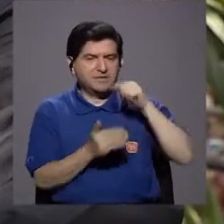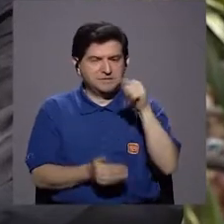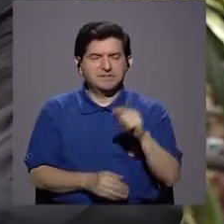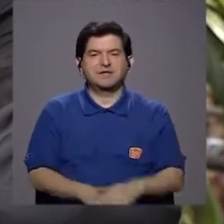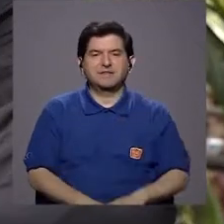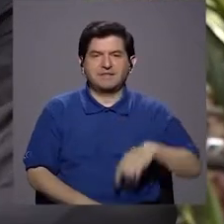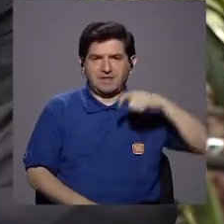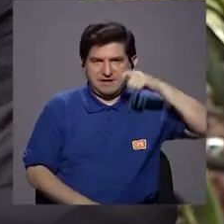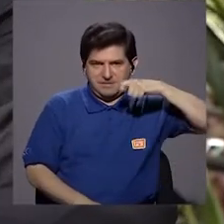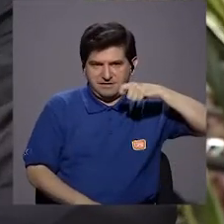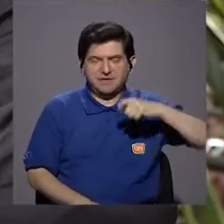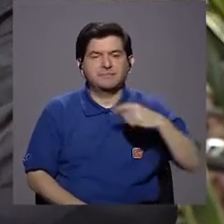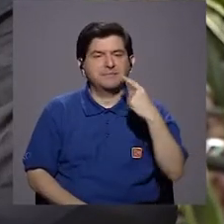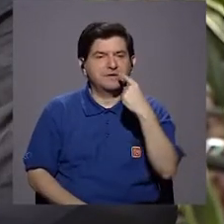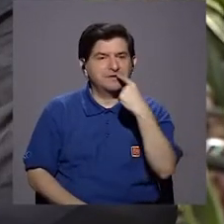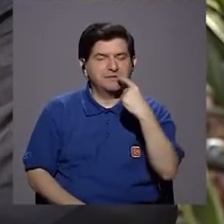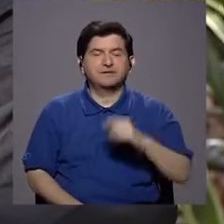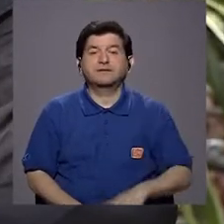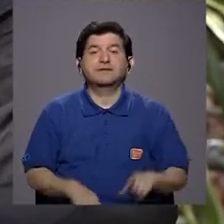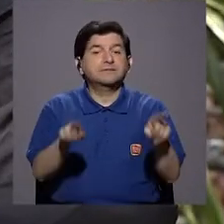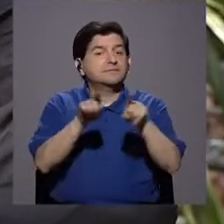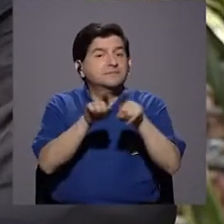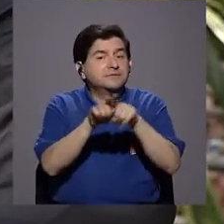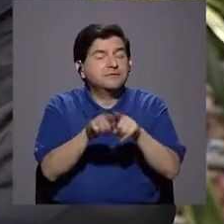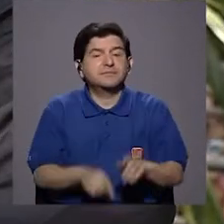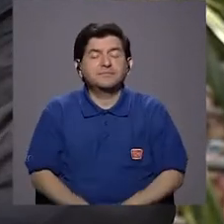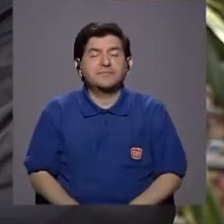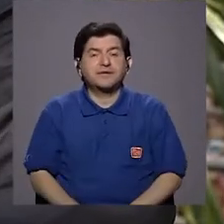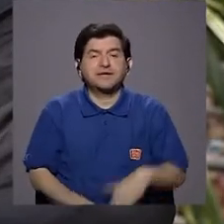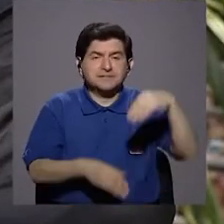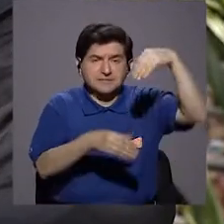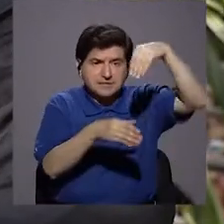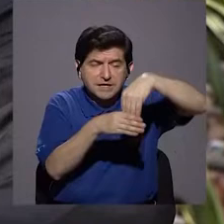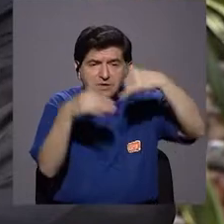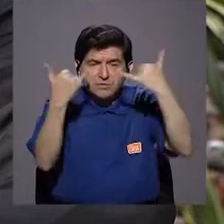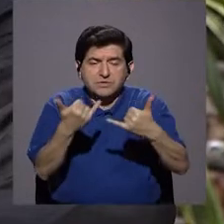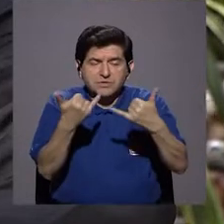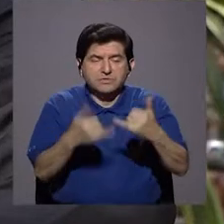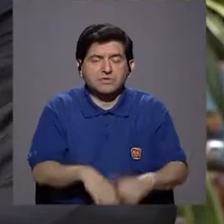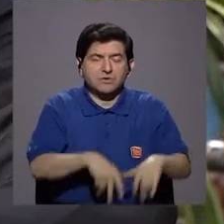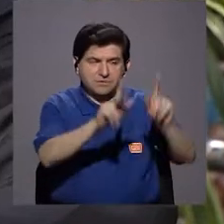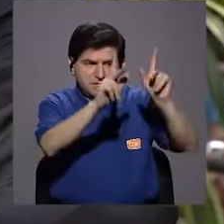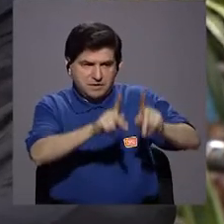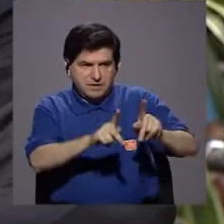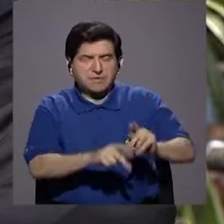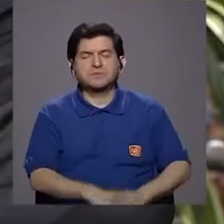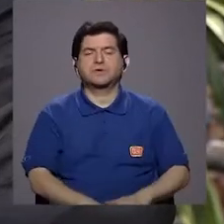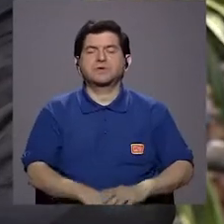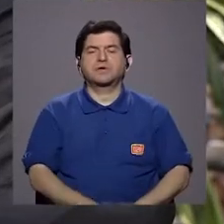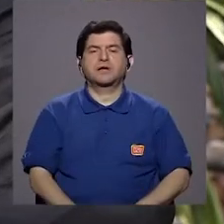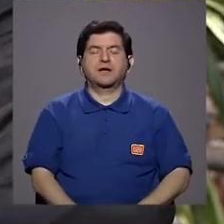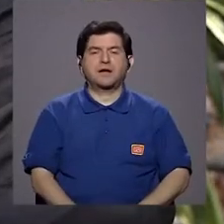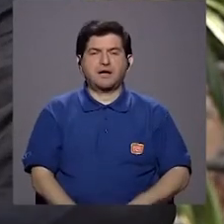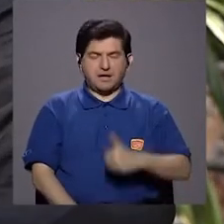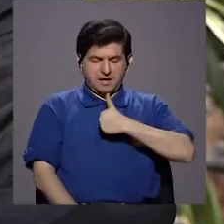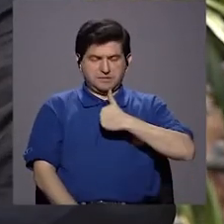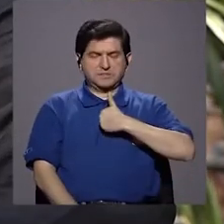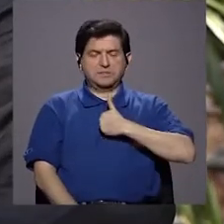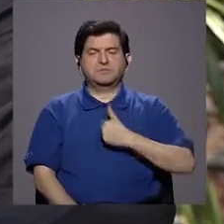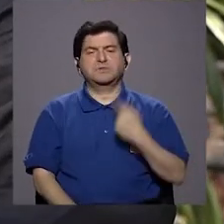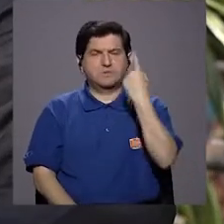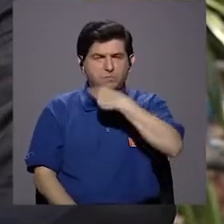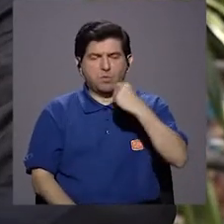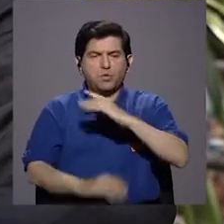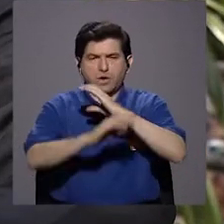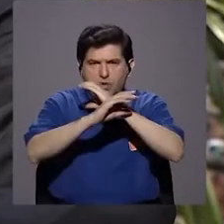diente propiamente, sino que también es parte de la inserción de ese paciente a su cuido bucal,